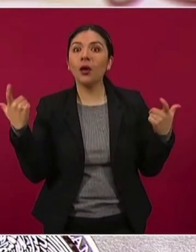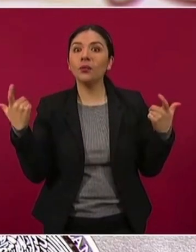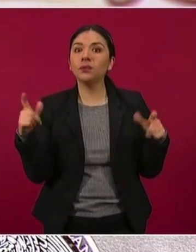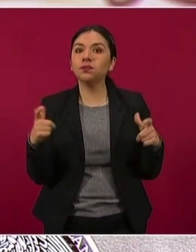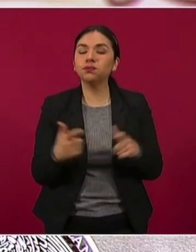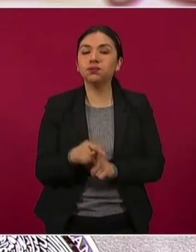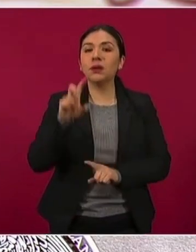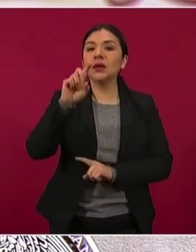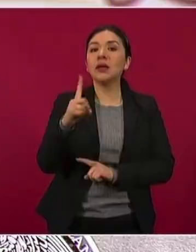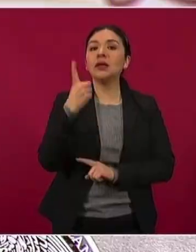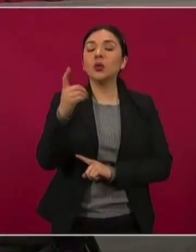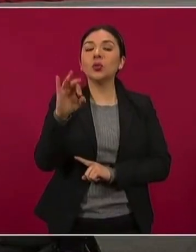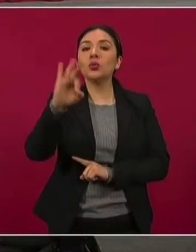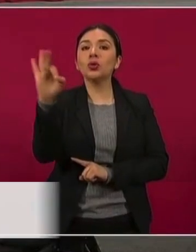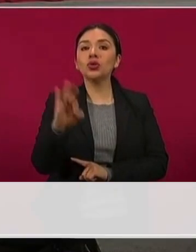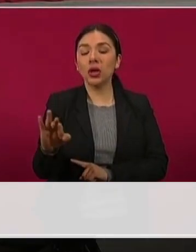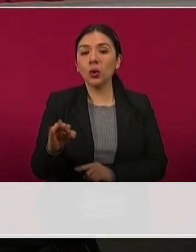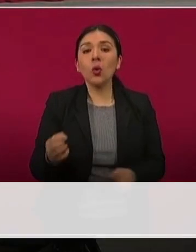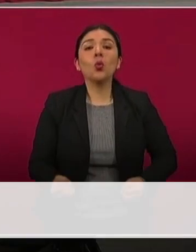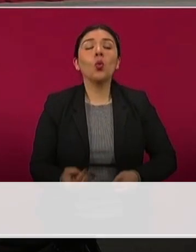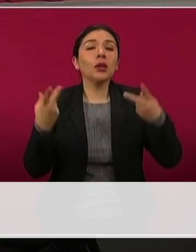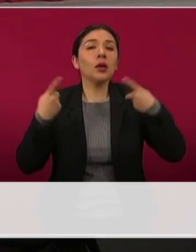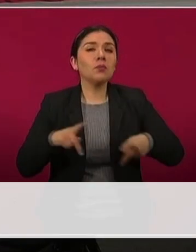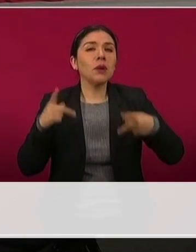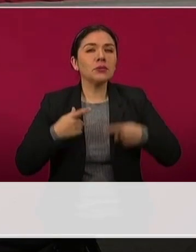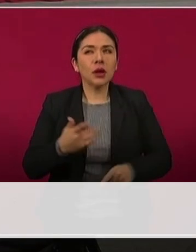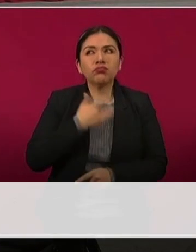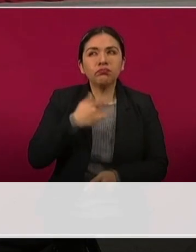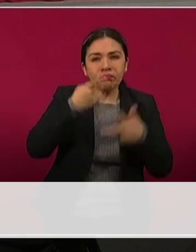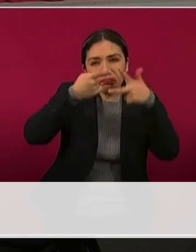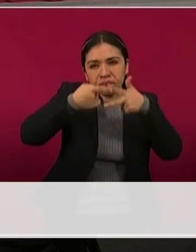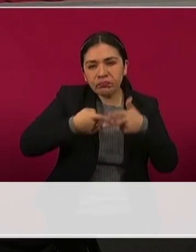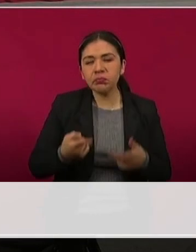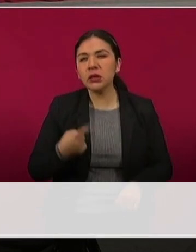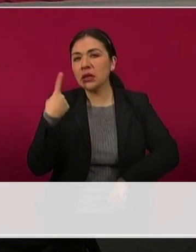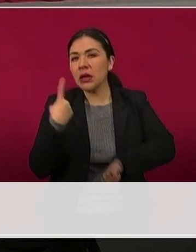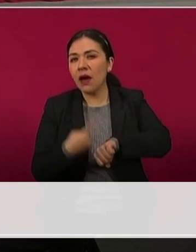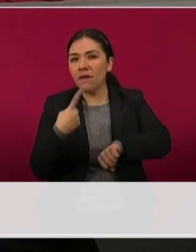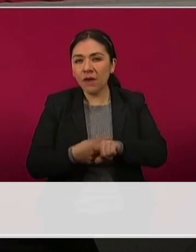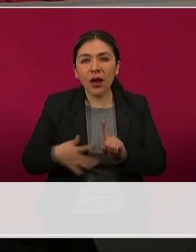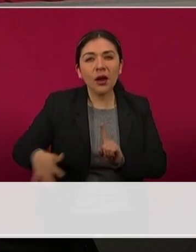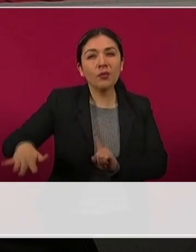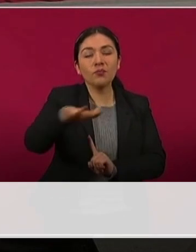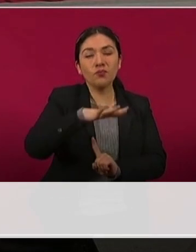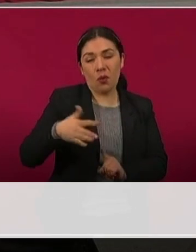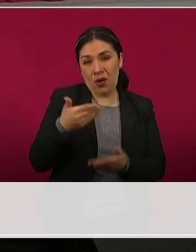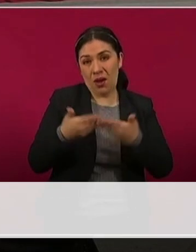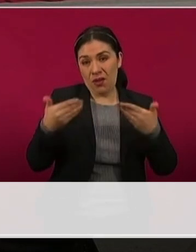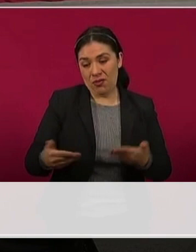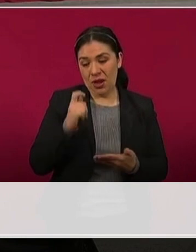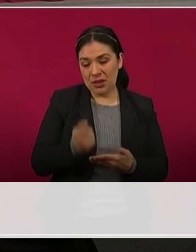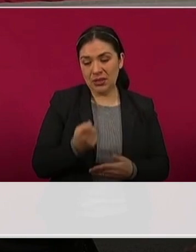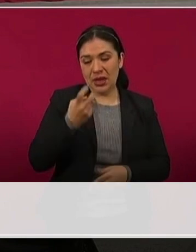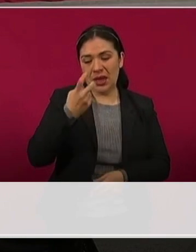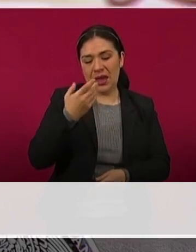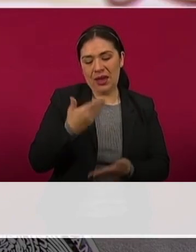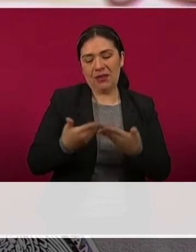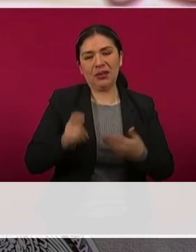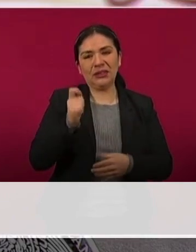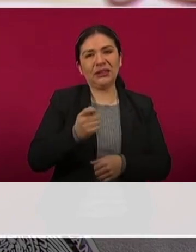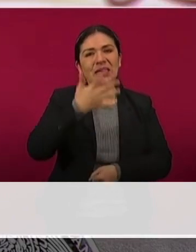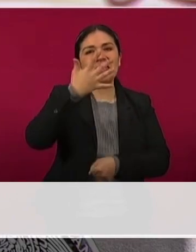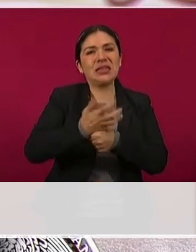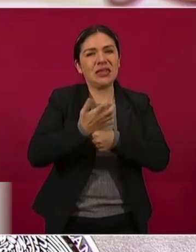31 por ciento los casos estimados en la quinta semana del año, que es en la que estamos